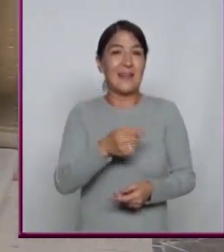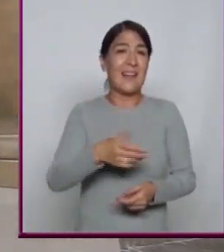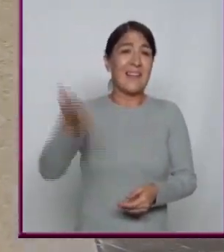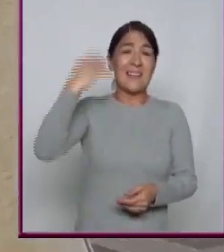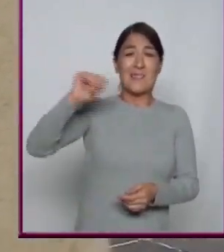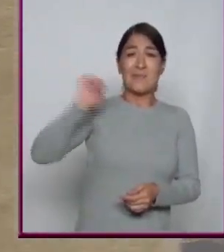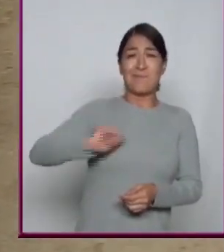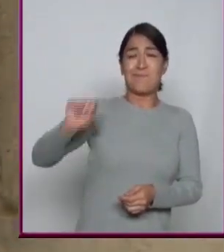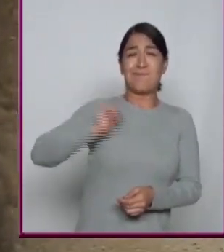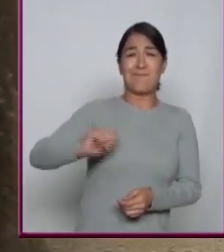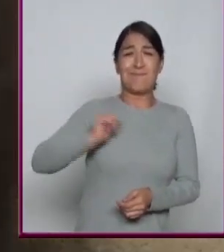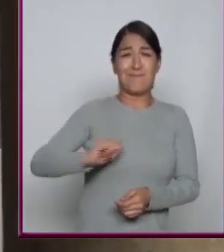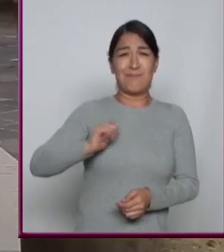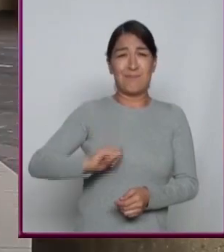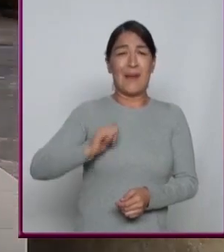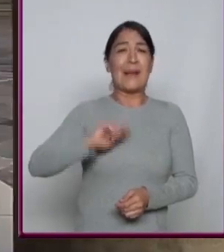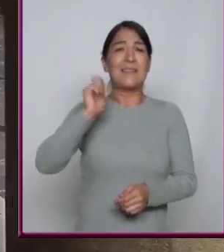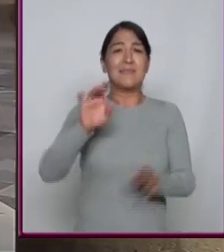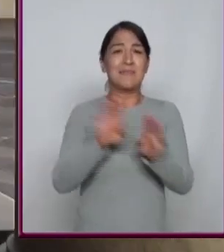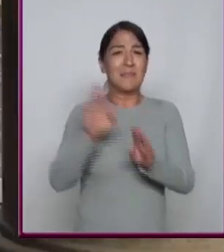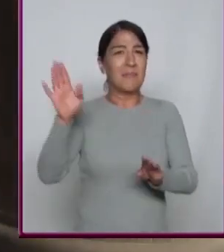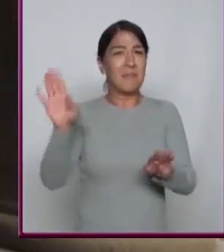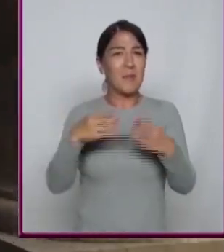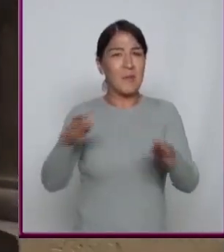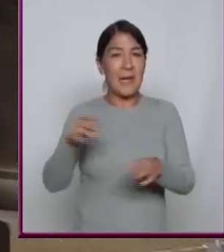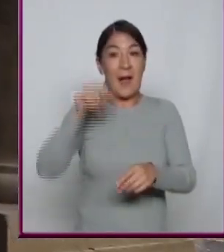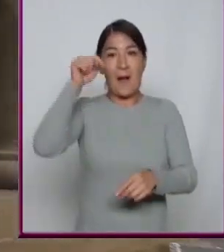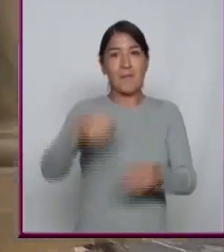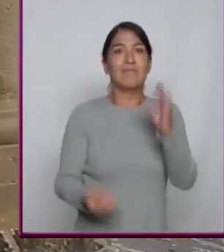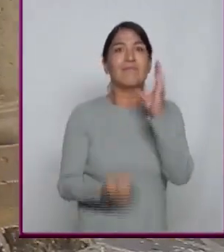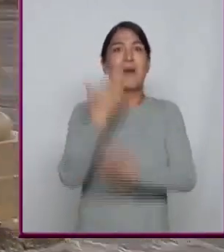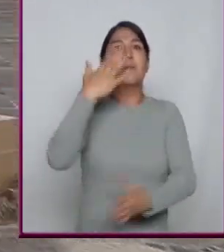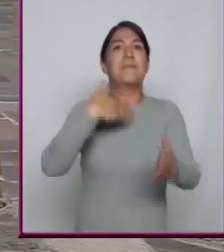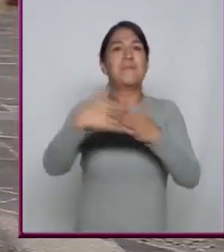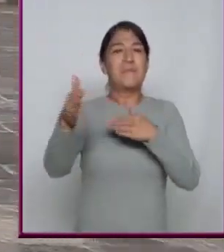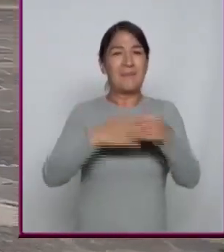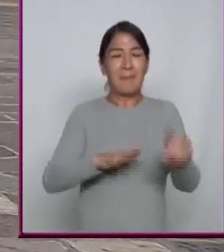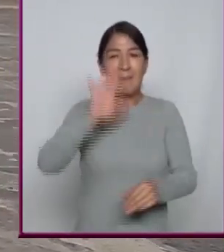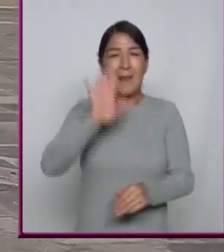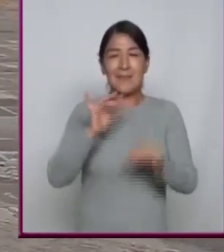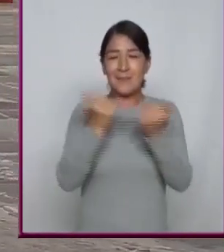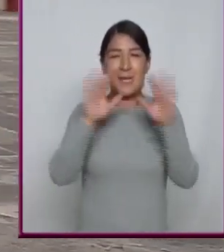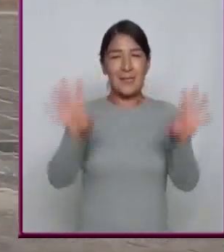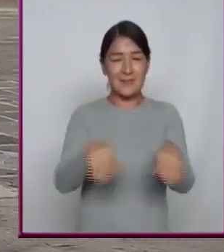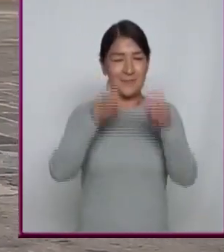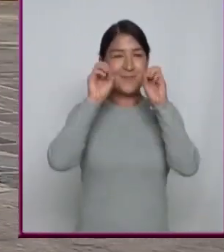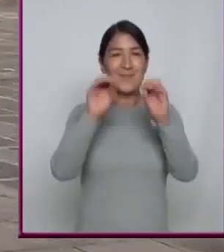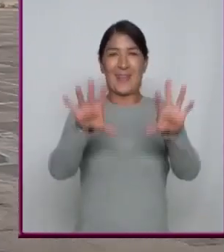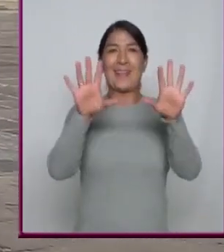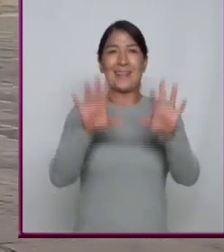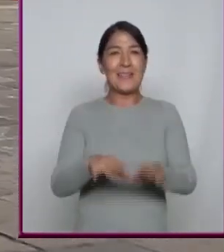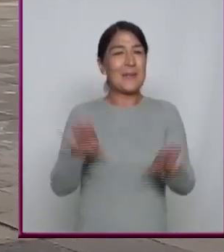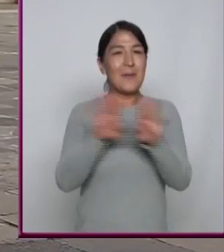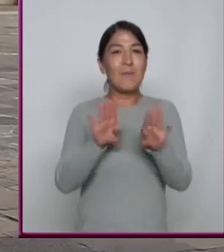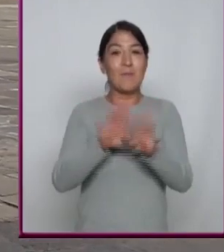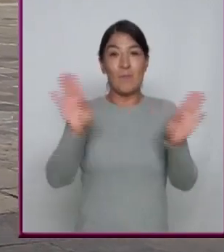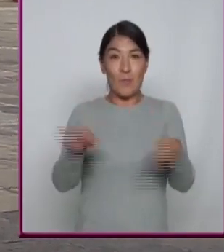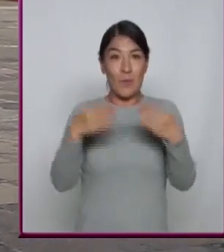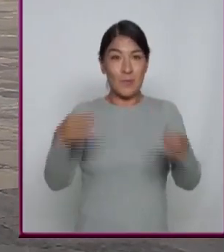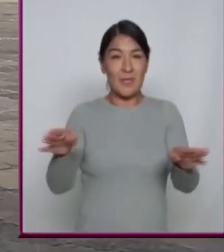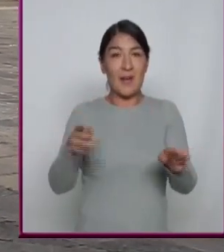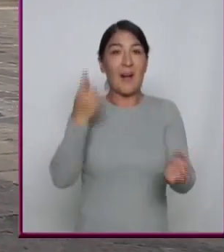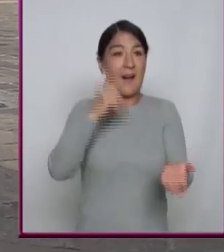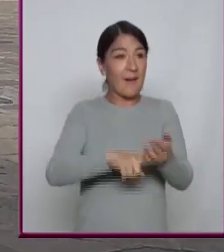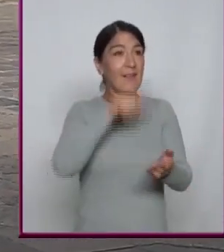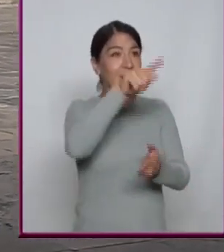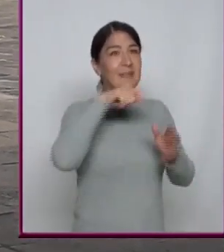prehistoria Del soporte físico A la mayor modernidad Parece magia La música Solo existe En